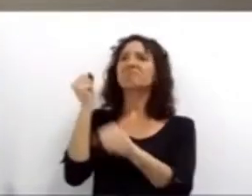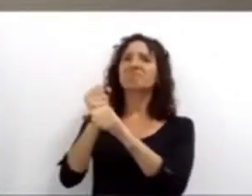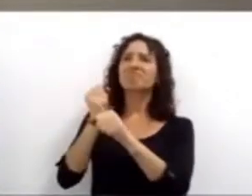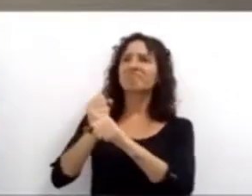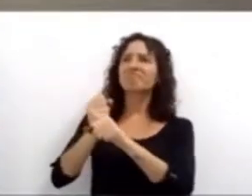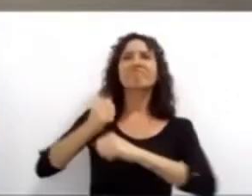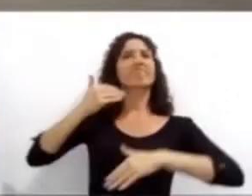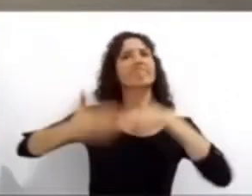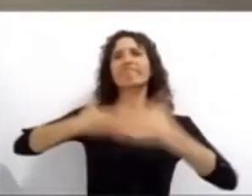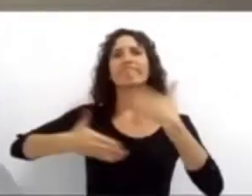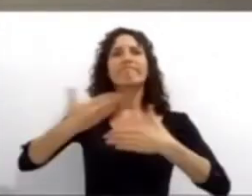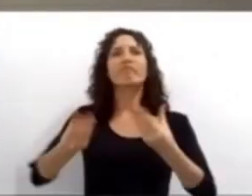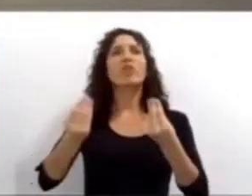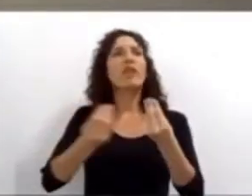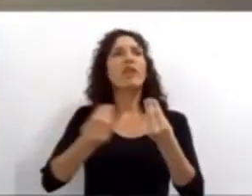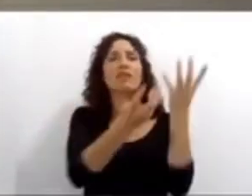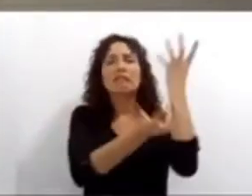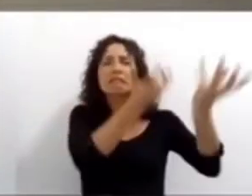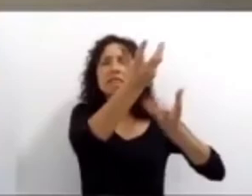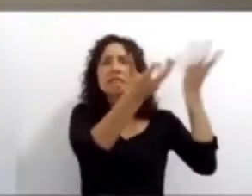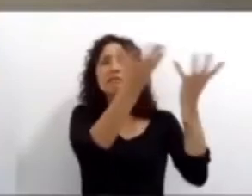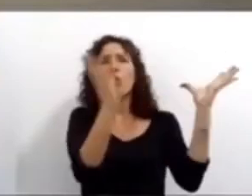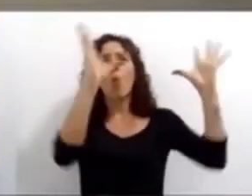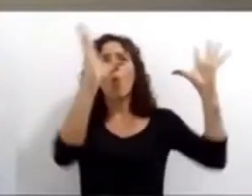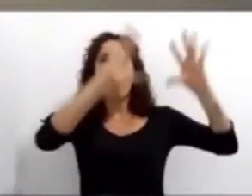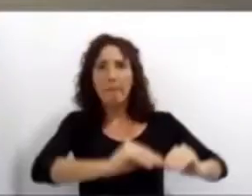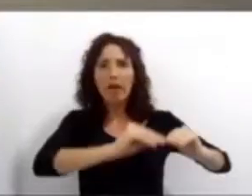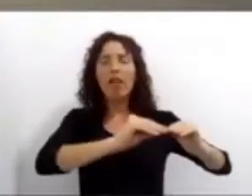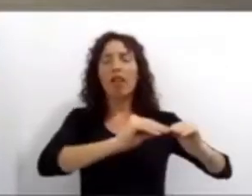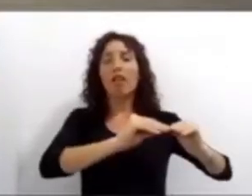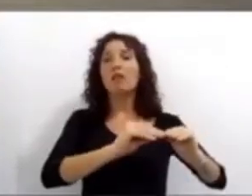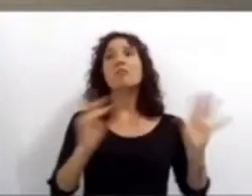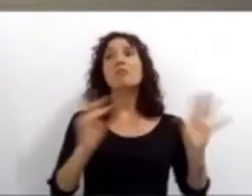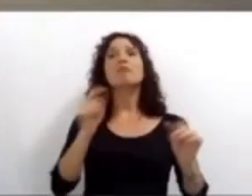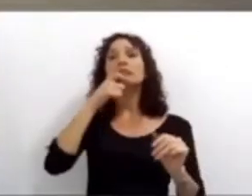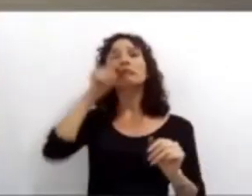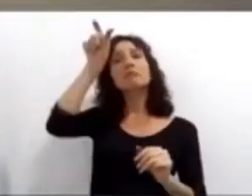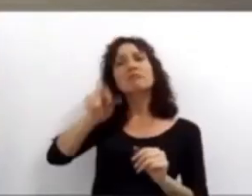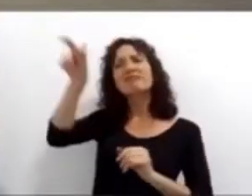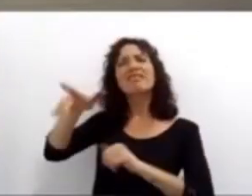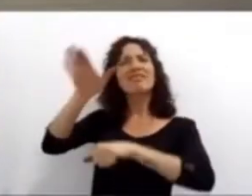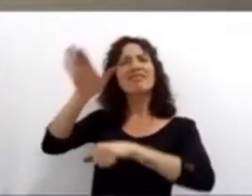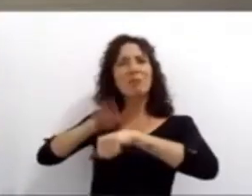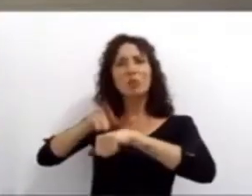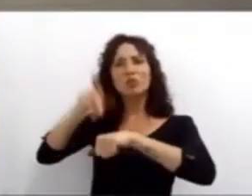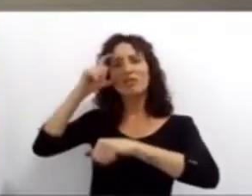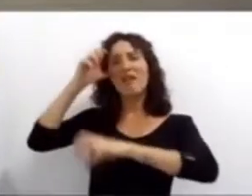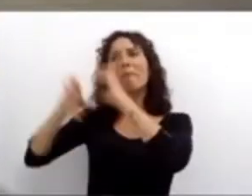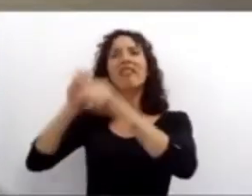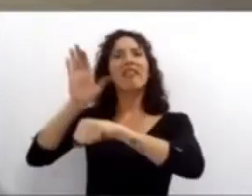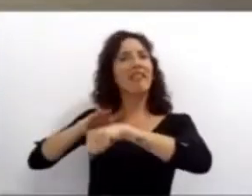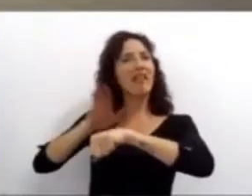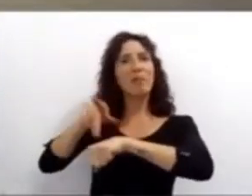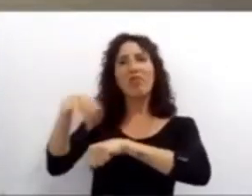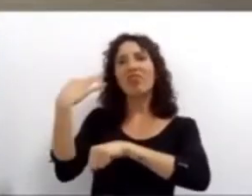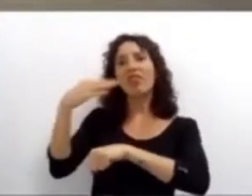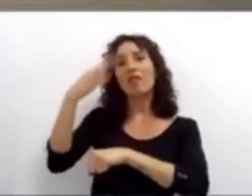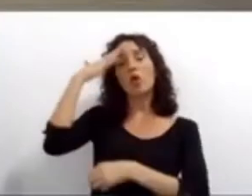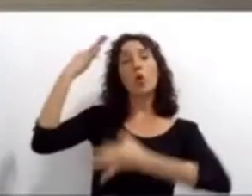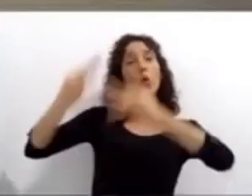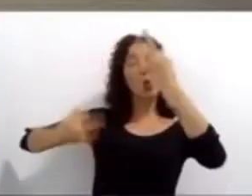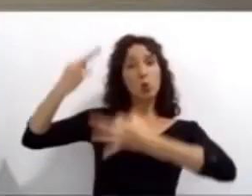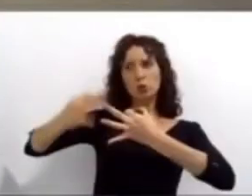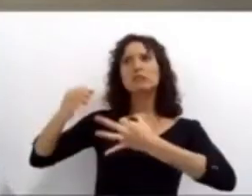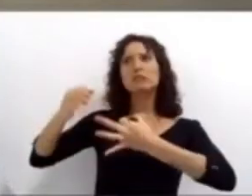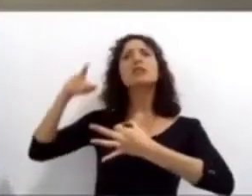los incendios pero sobre todo para lograr que los responsables rindan de una vez cuentas ante la justicia presentamos una